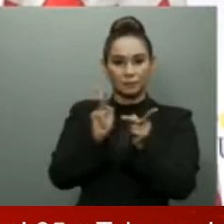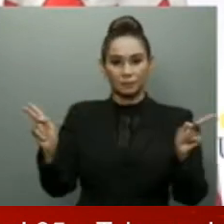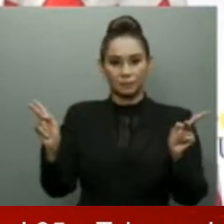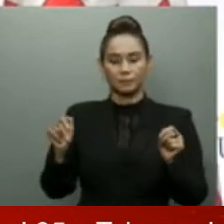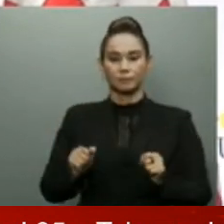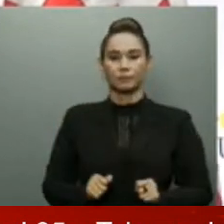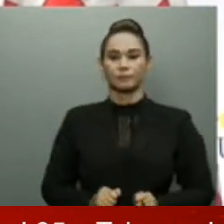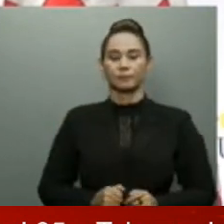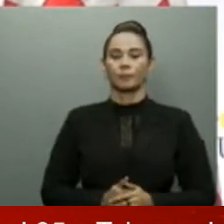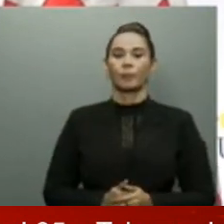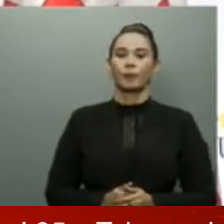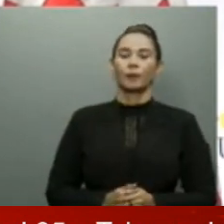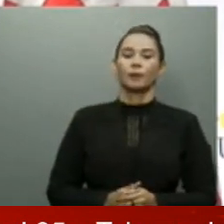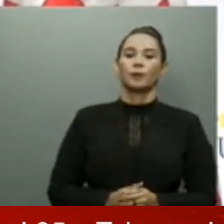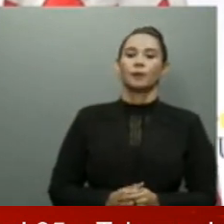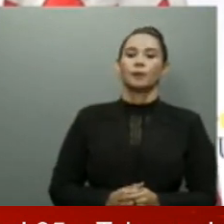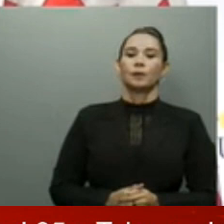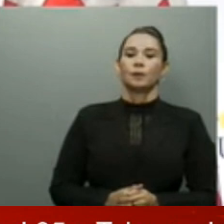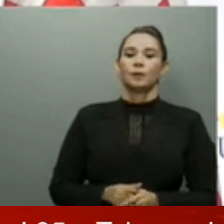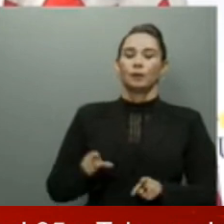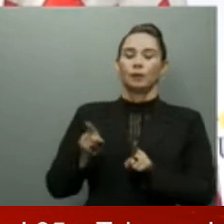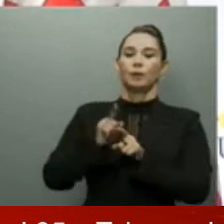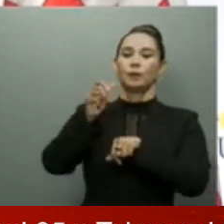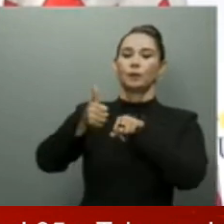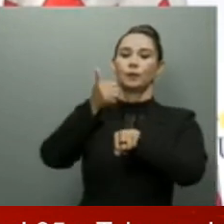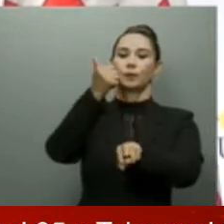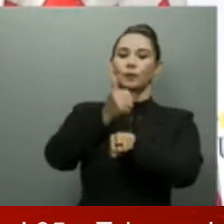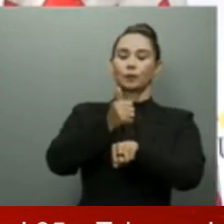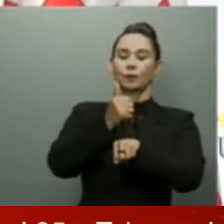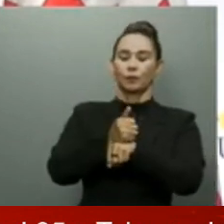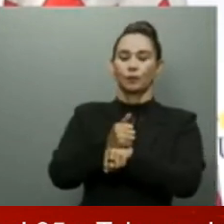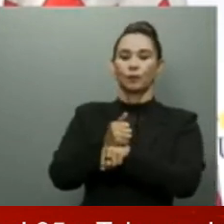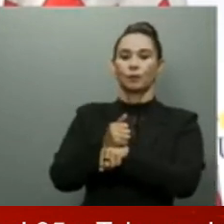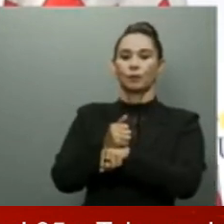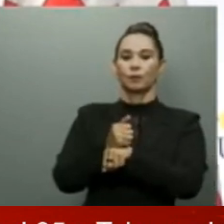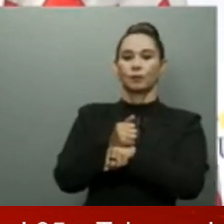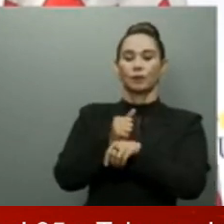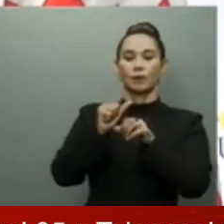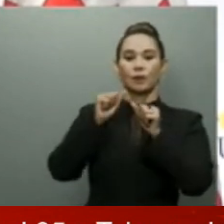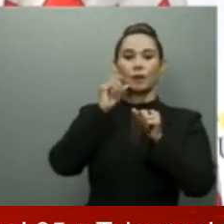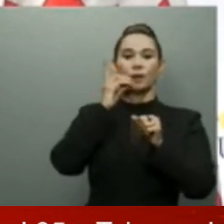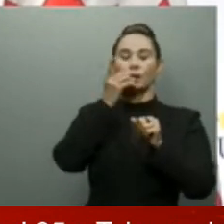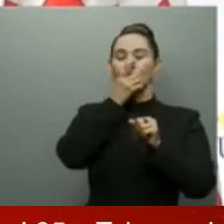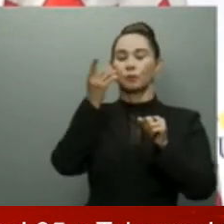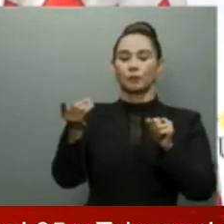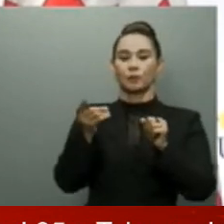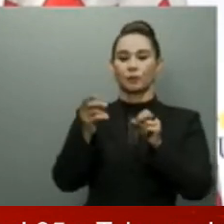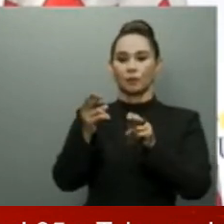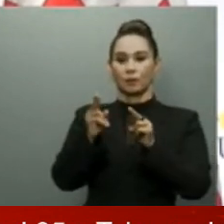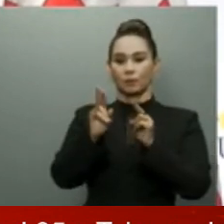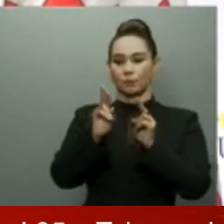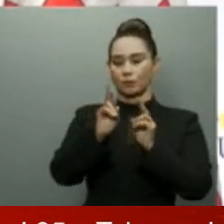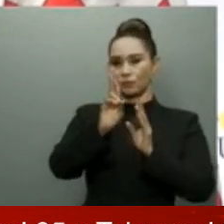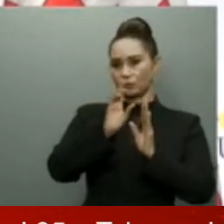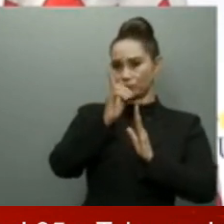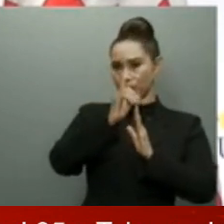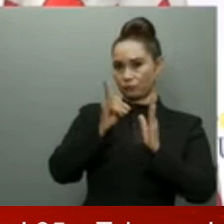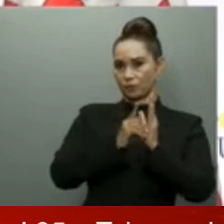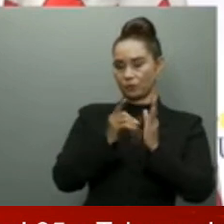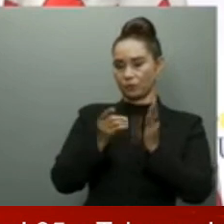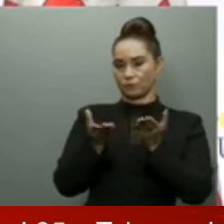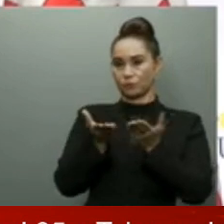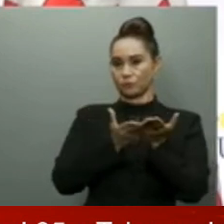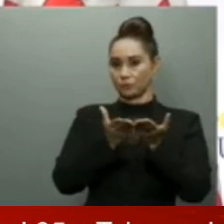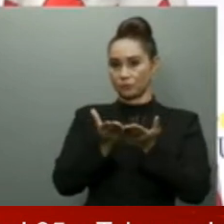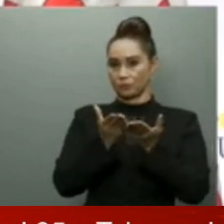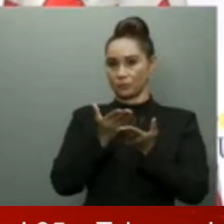que coloque al ciudadano y a la protección de sus derechos como el eje principal de su servicio. Y que el lema Ley